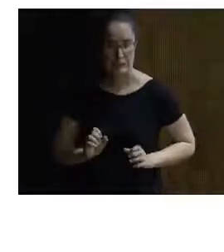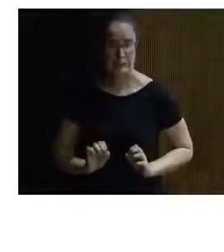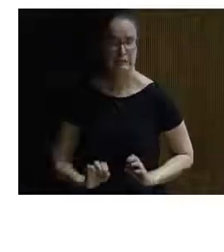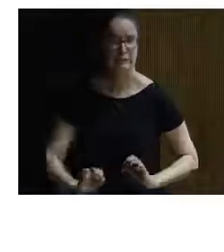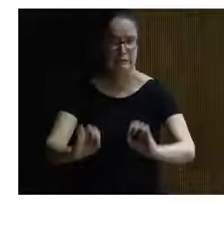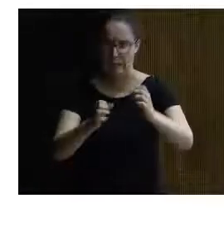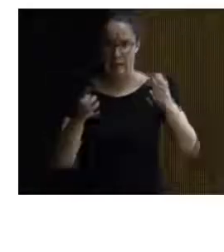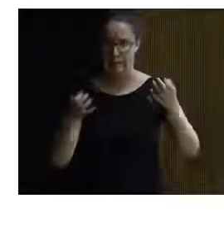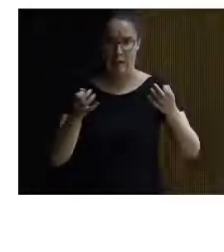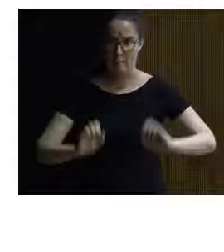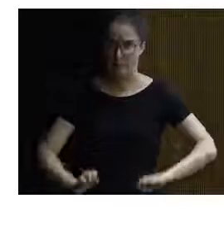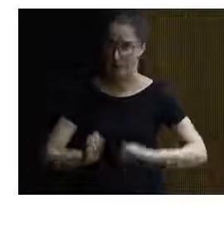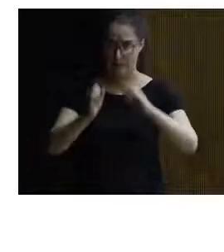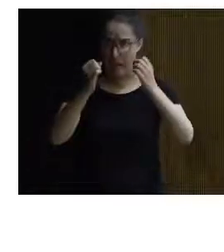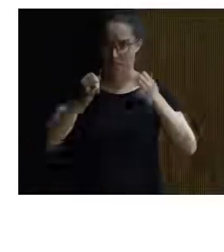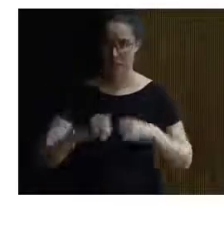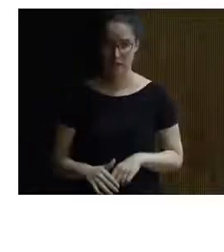que echar una mano para salvarlo